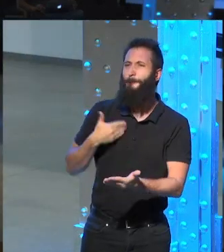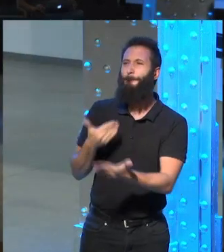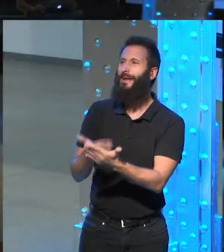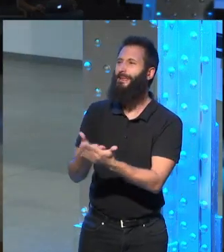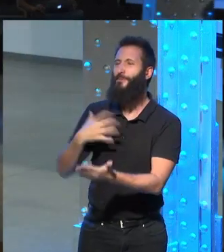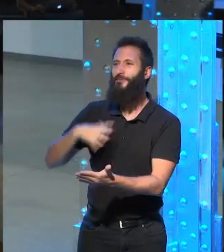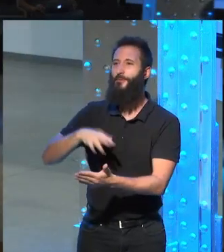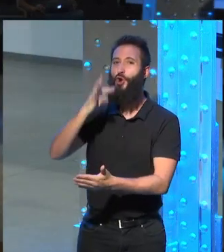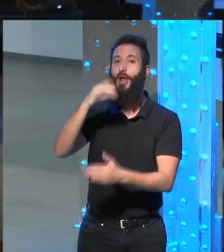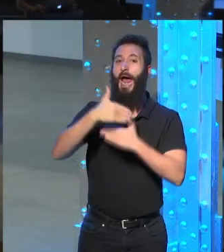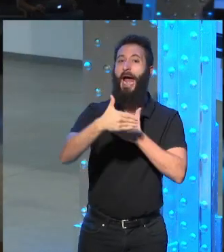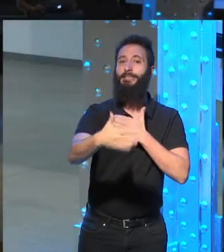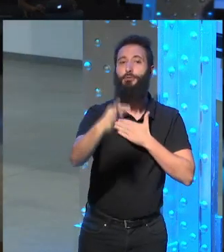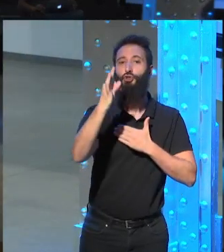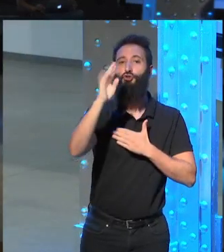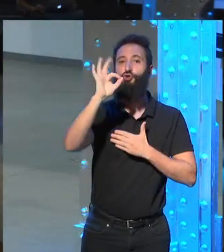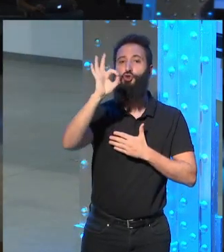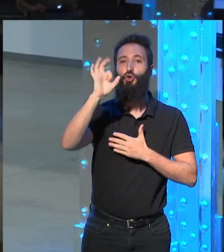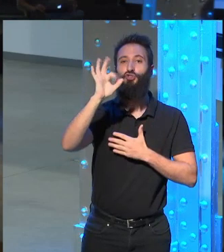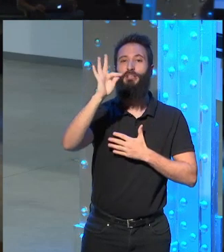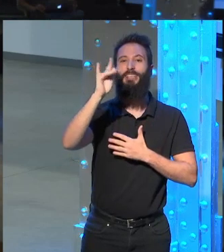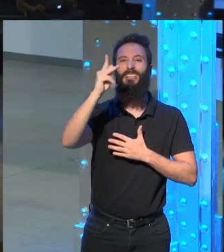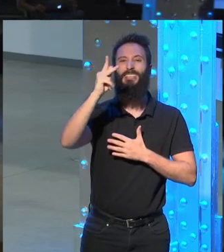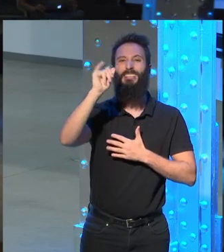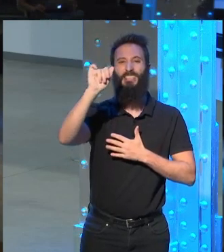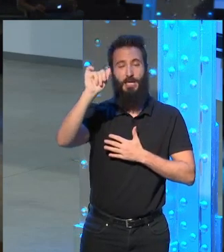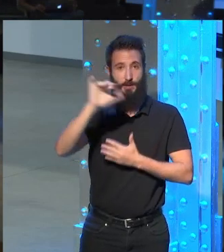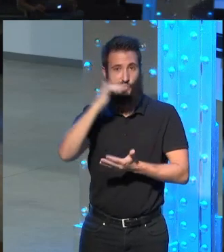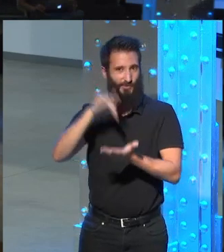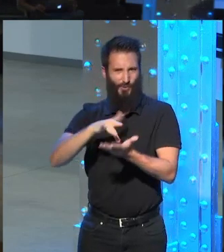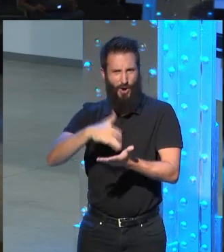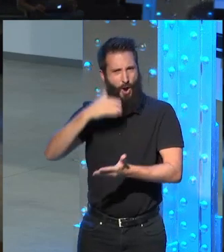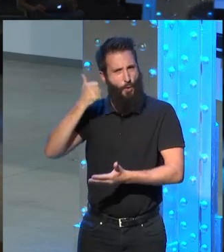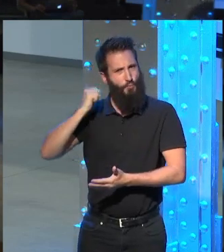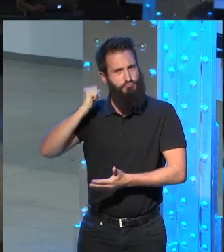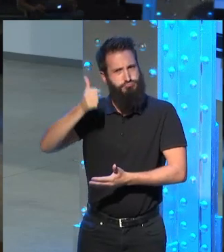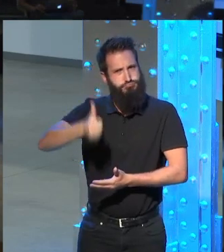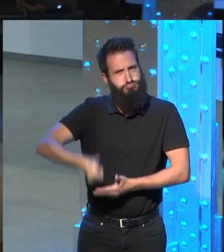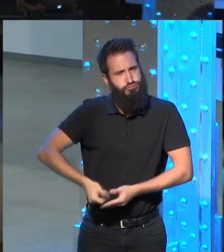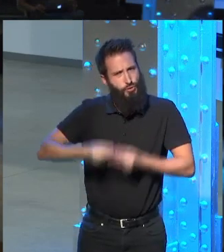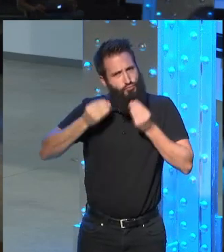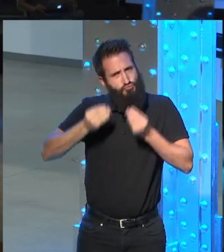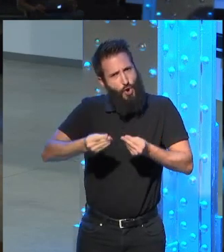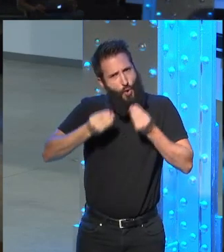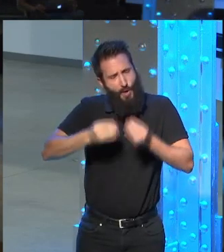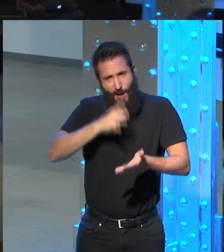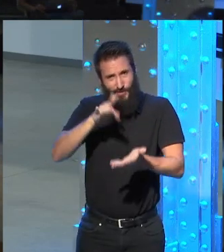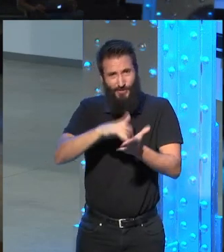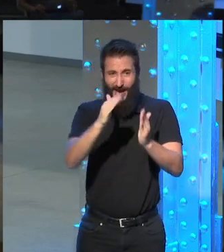una de las riquezas de esos archivos de Princeton es que tienen prácticamente